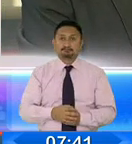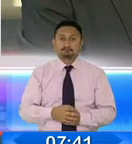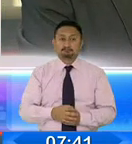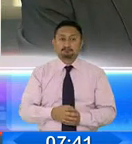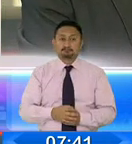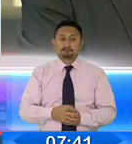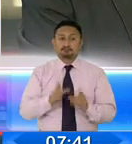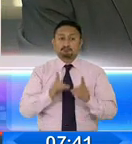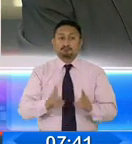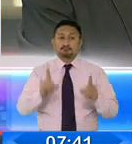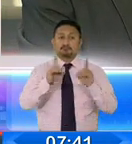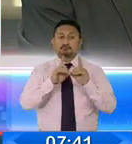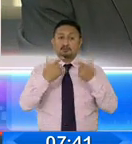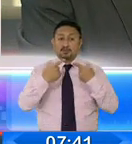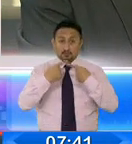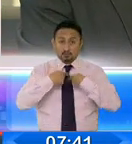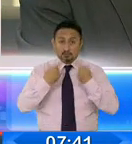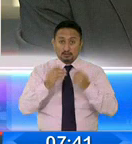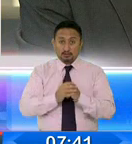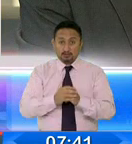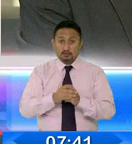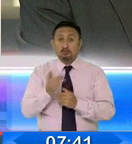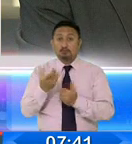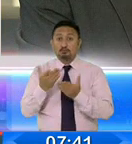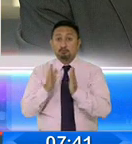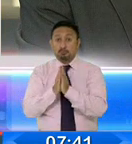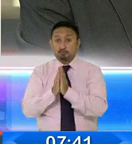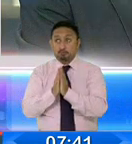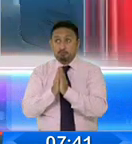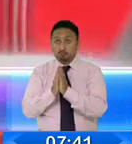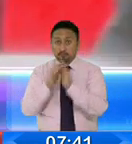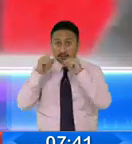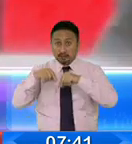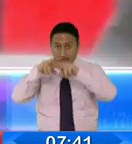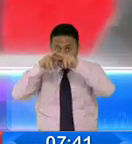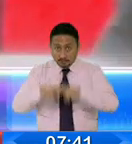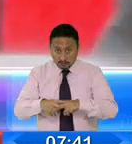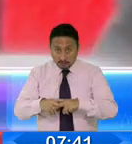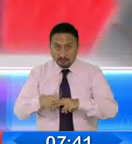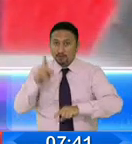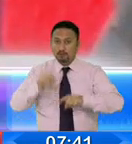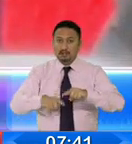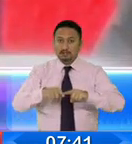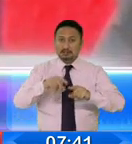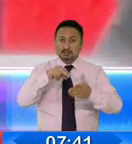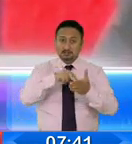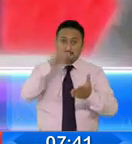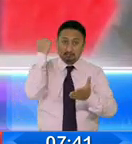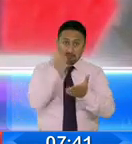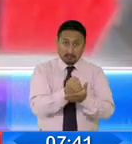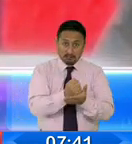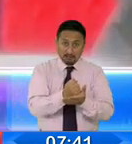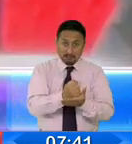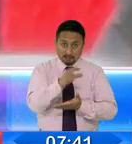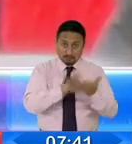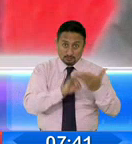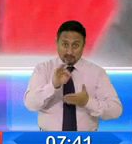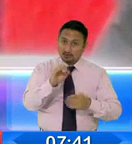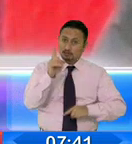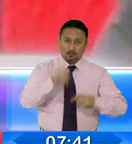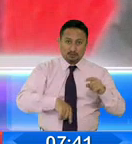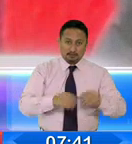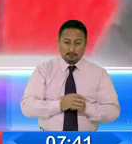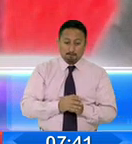resultados, pero al estar impugnada nuestra ejecutoría de términos estrictamente jurídicos, solamente para poder dar en